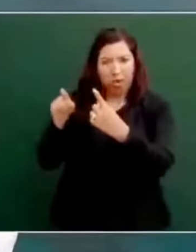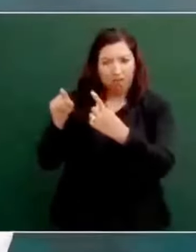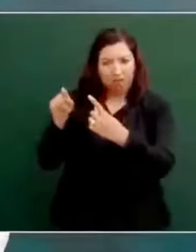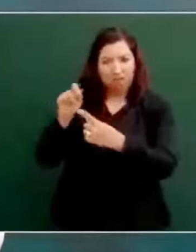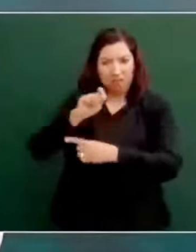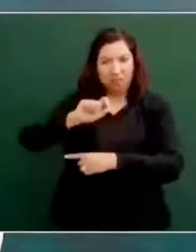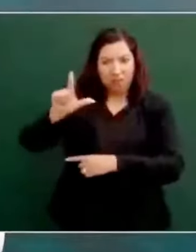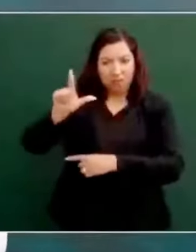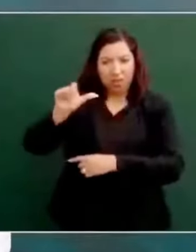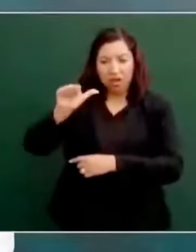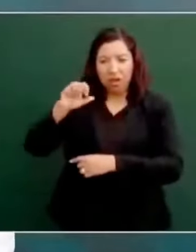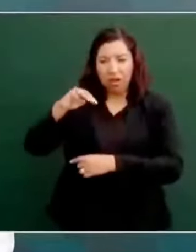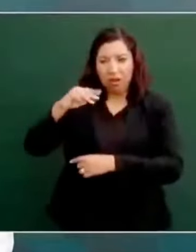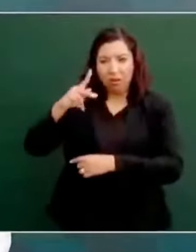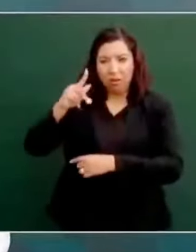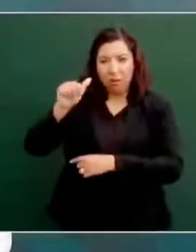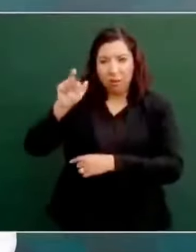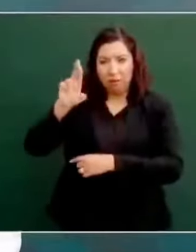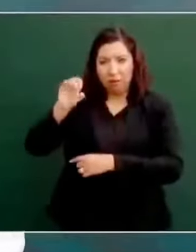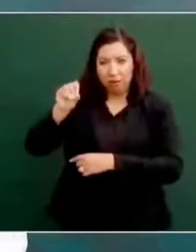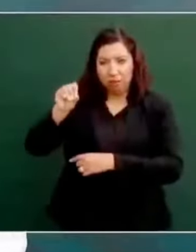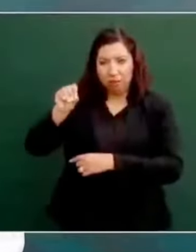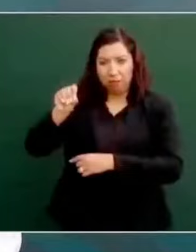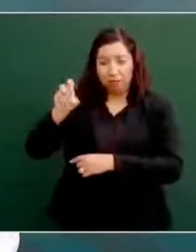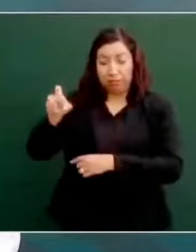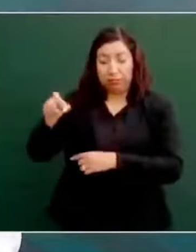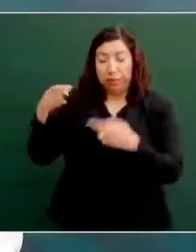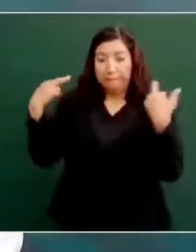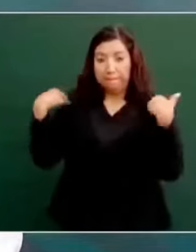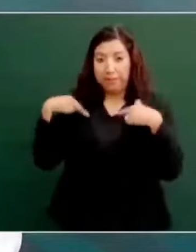maestro Burgoa.